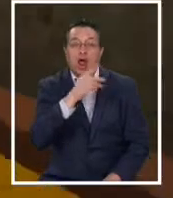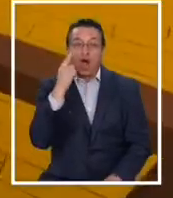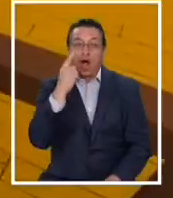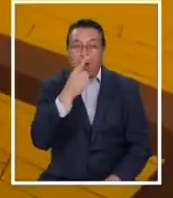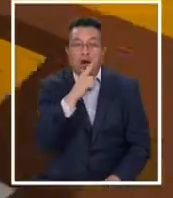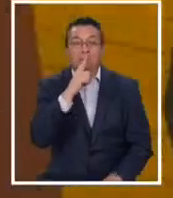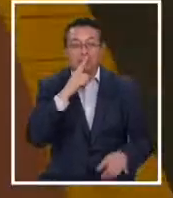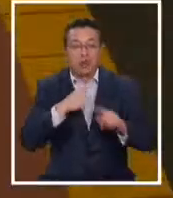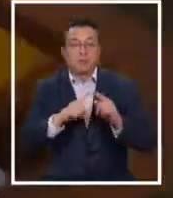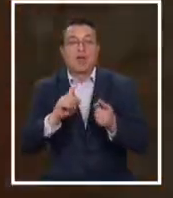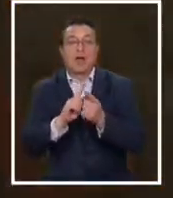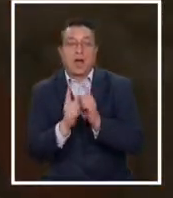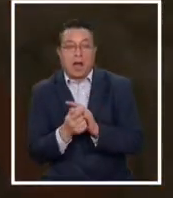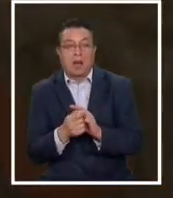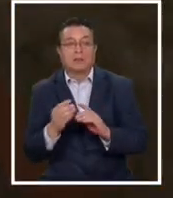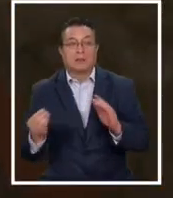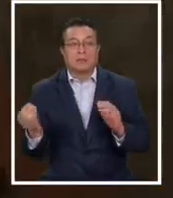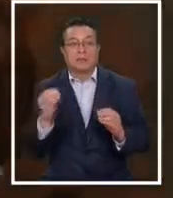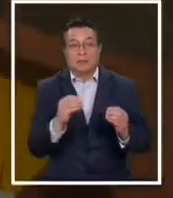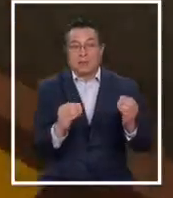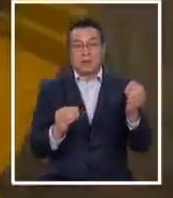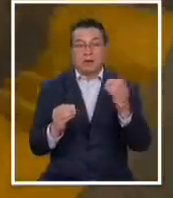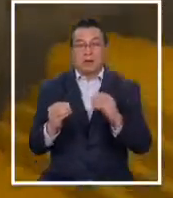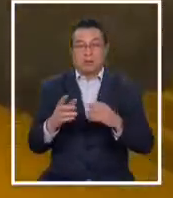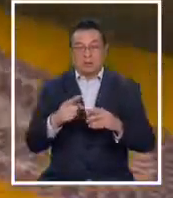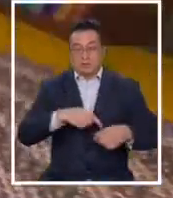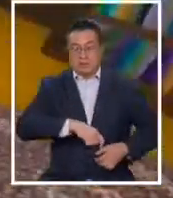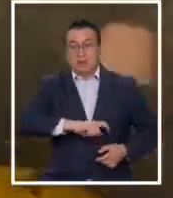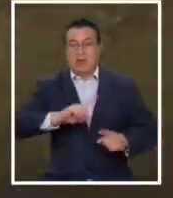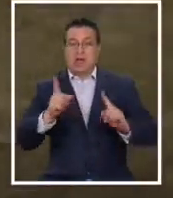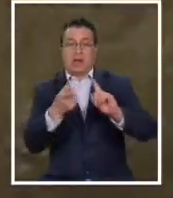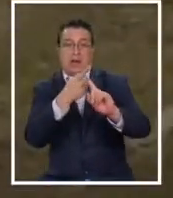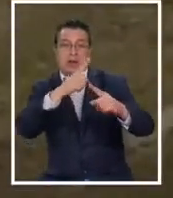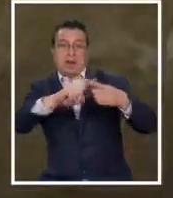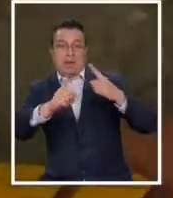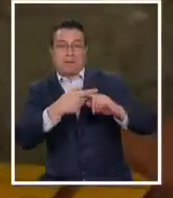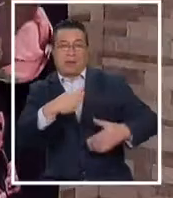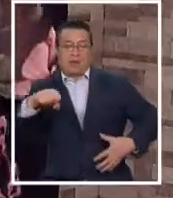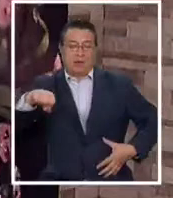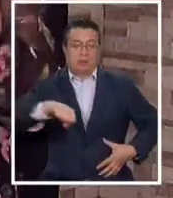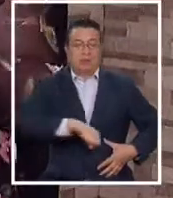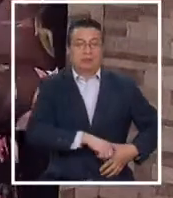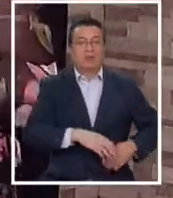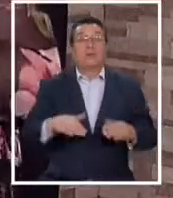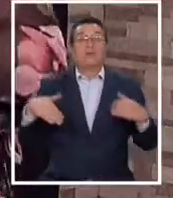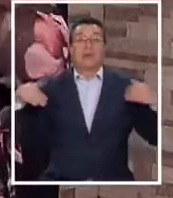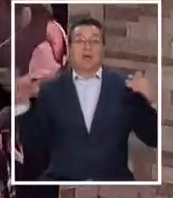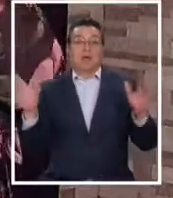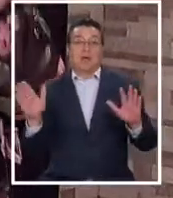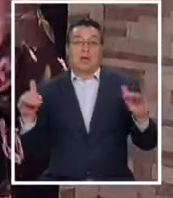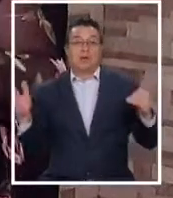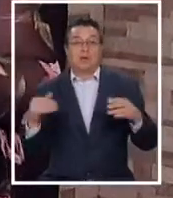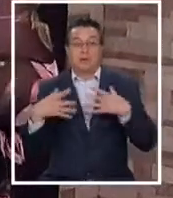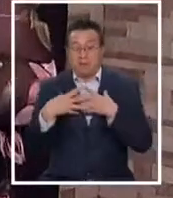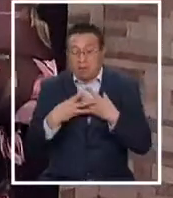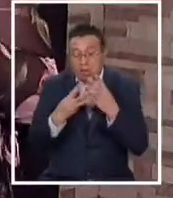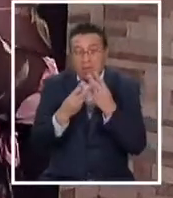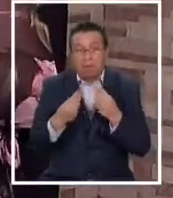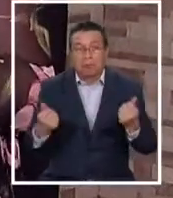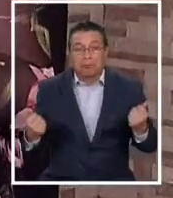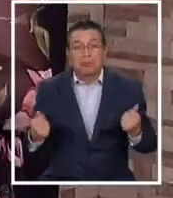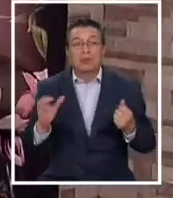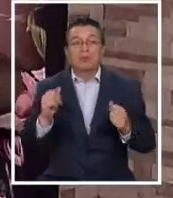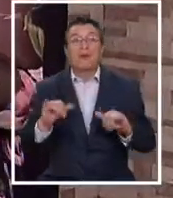el nombre, agregándole espada, para volar, para desaparecer.